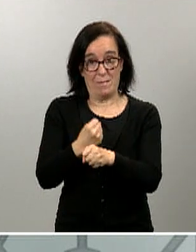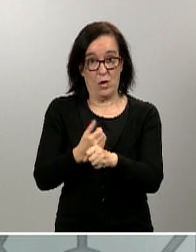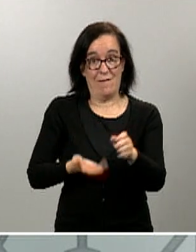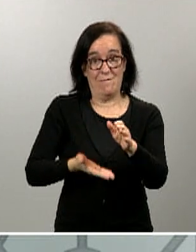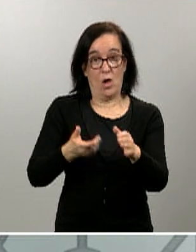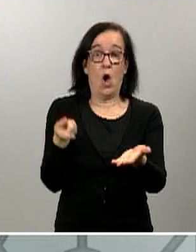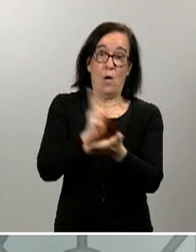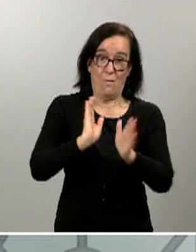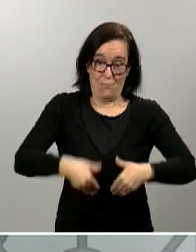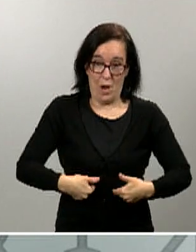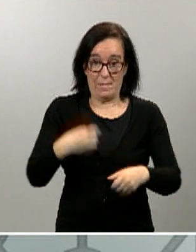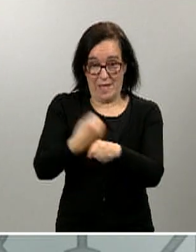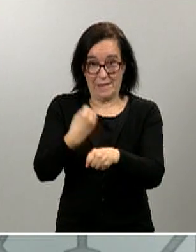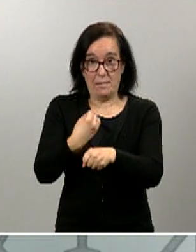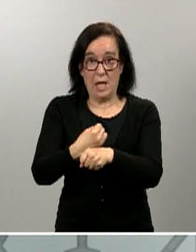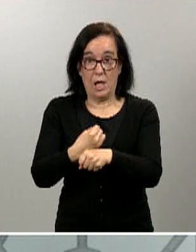trabajar, todas las personas que van a volver a trabajar,